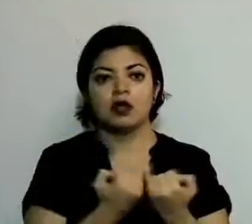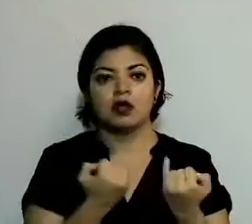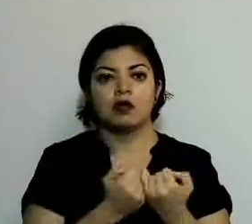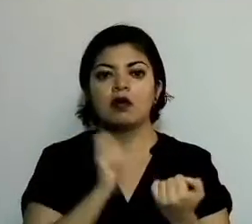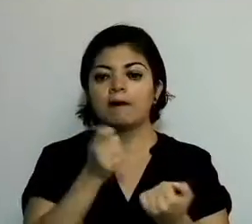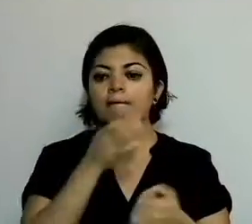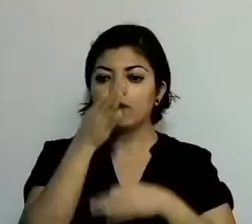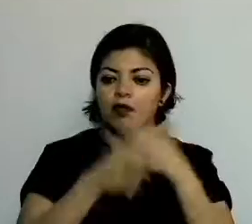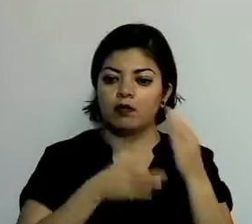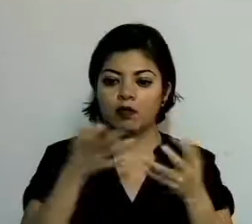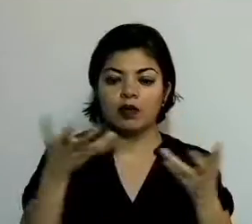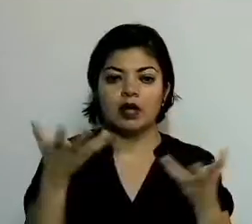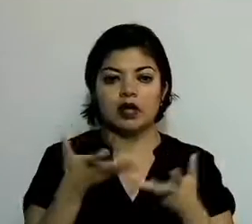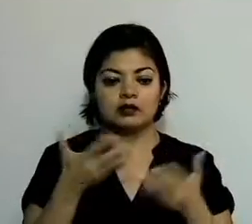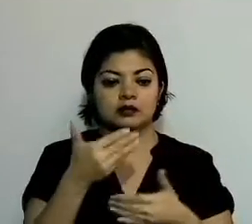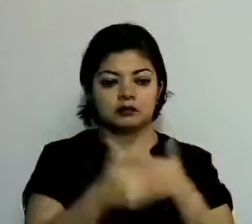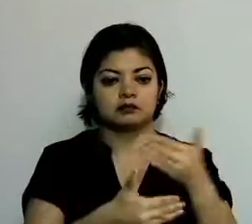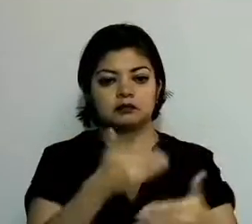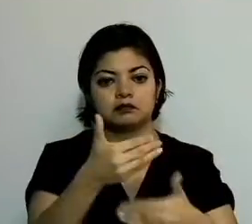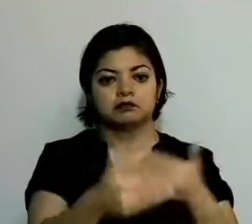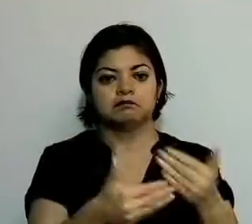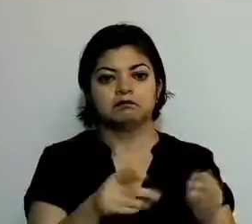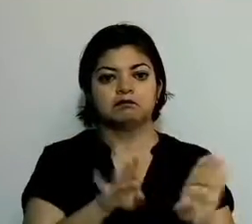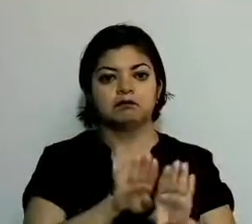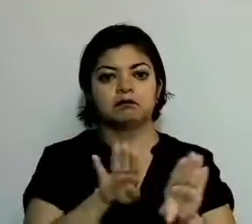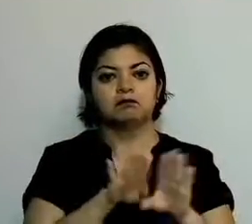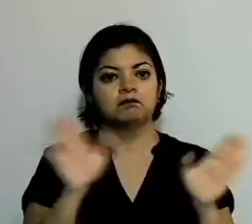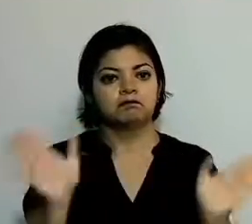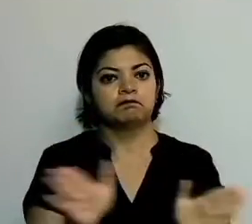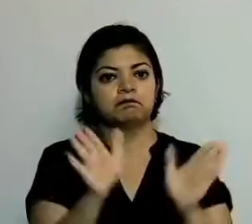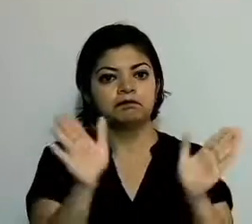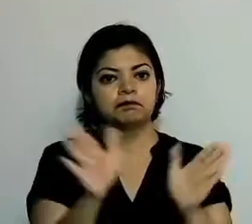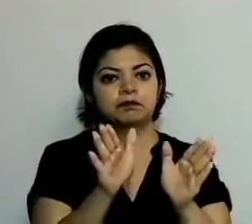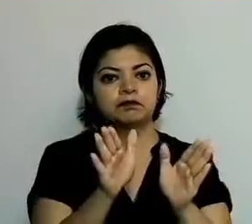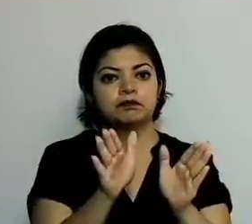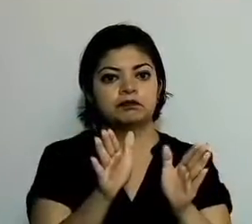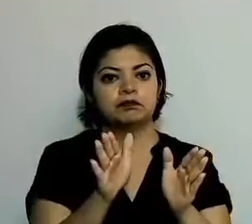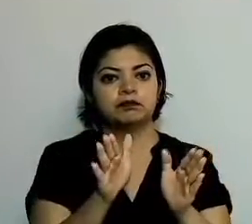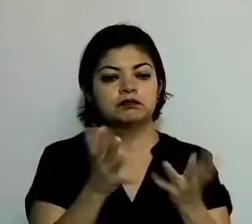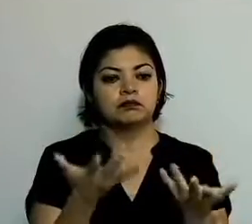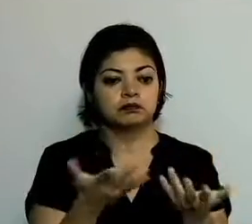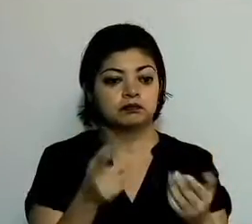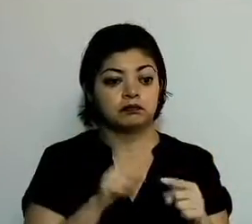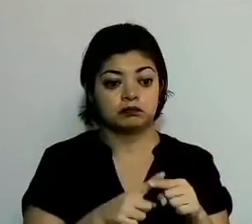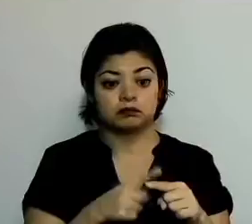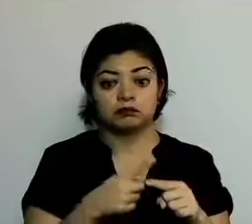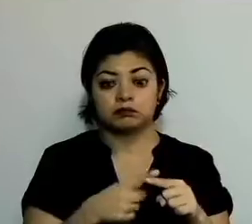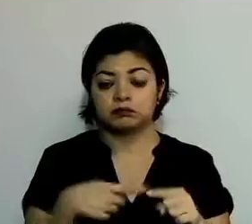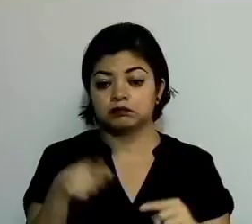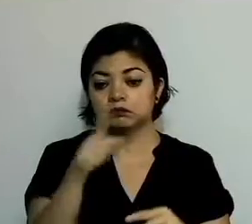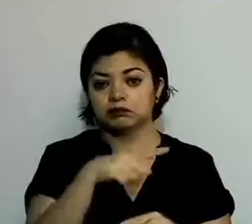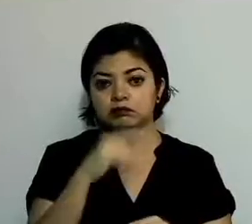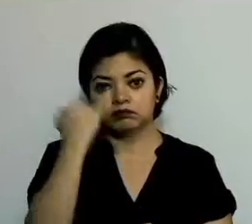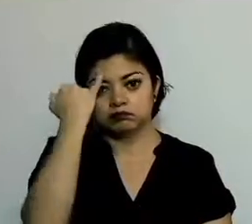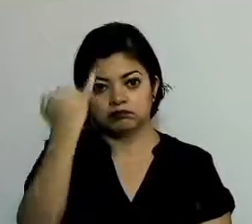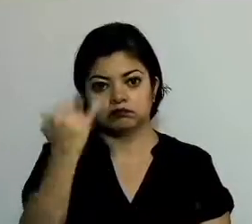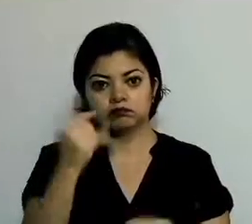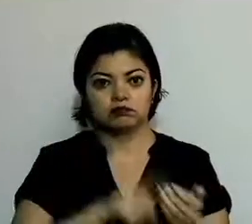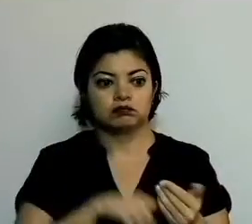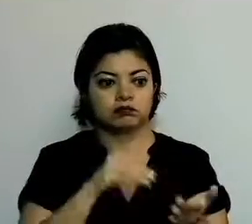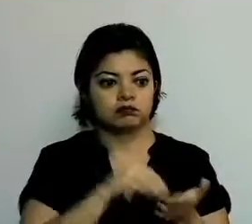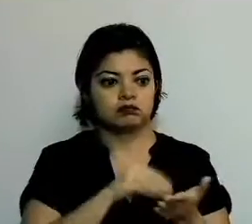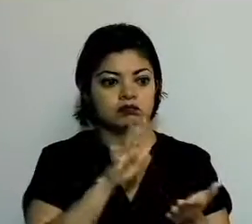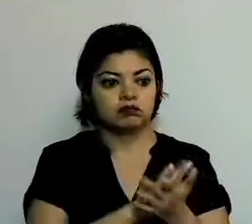acciones tendientes a estimular a aquellos emprendedores que domicilien y